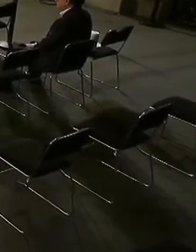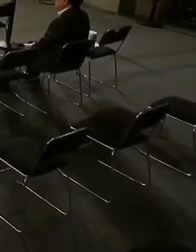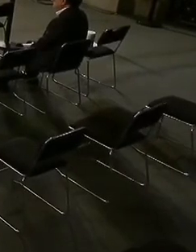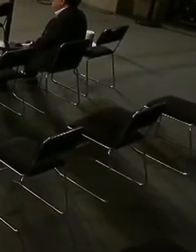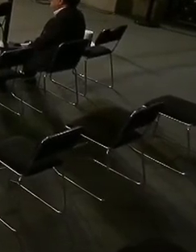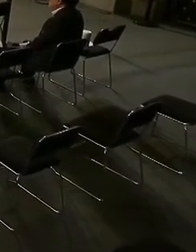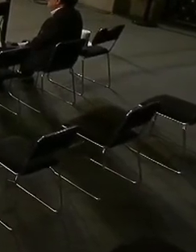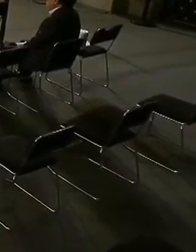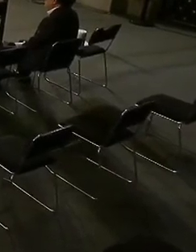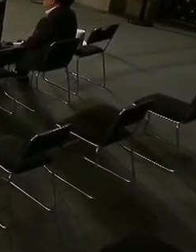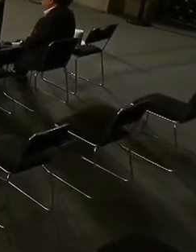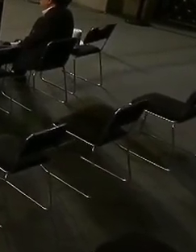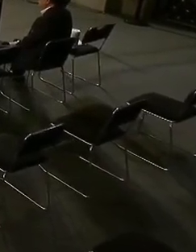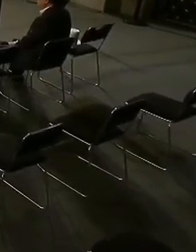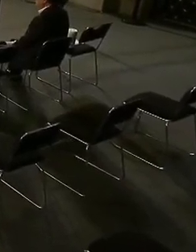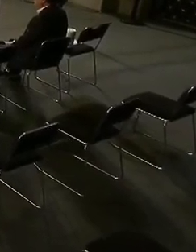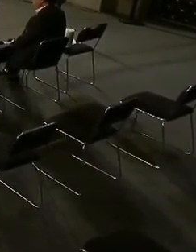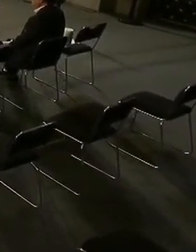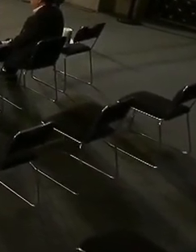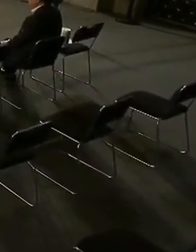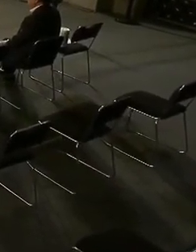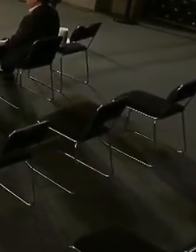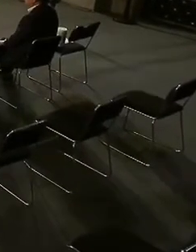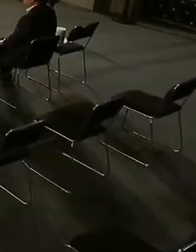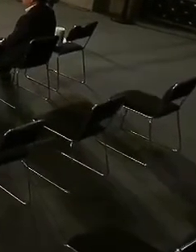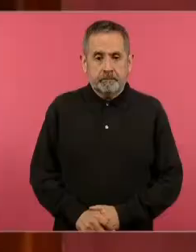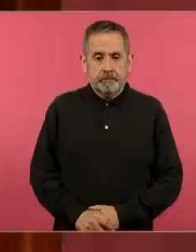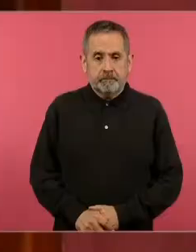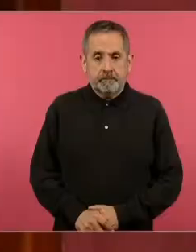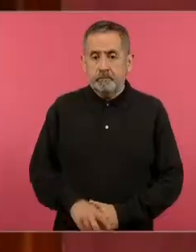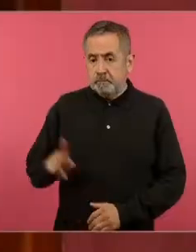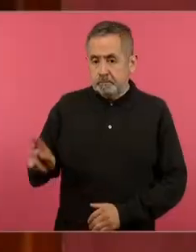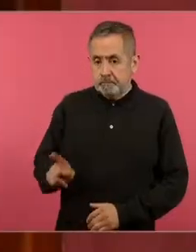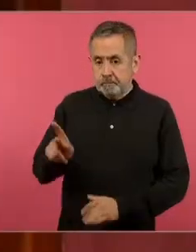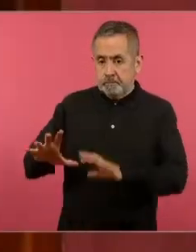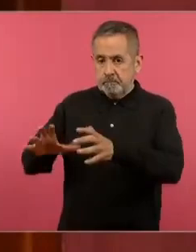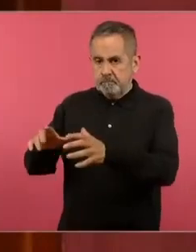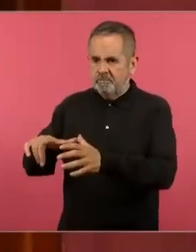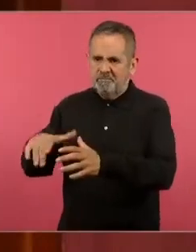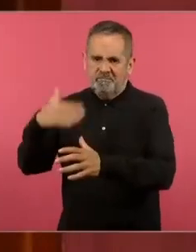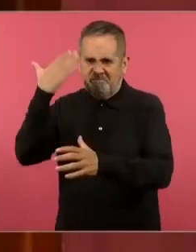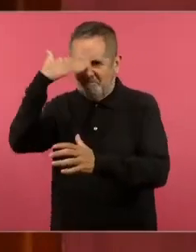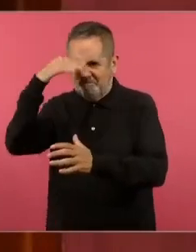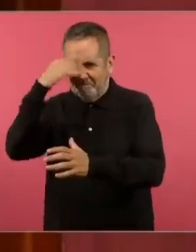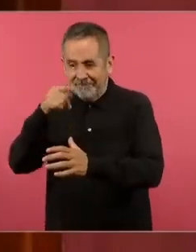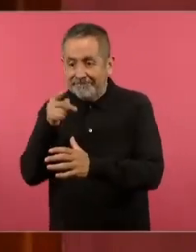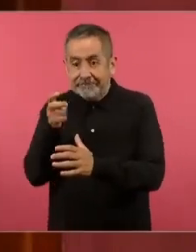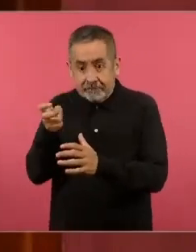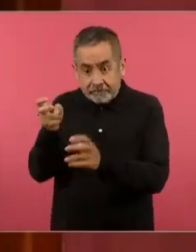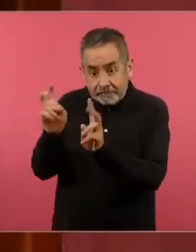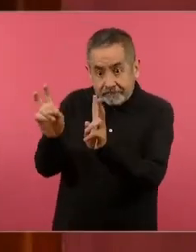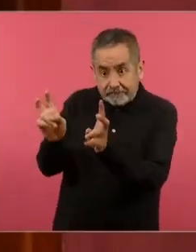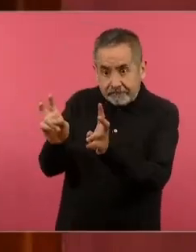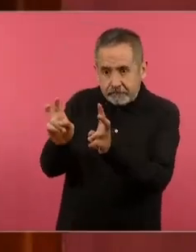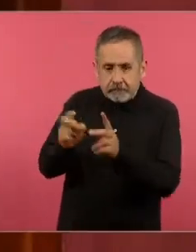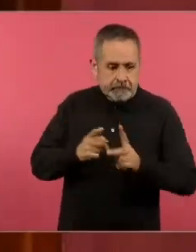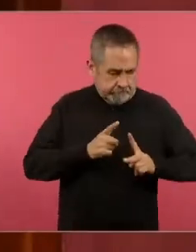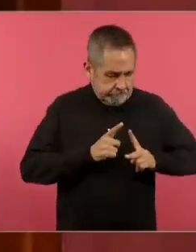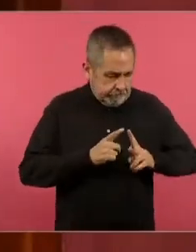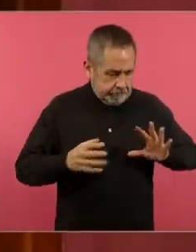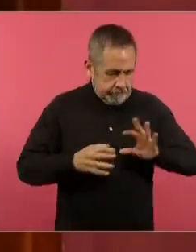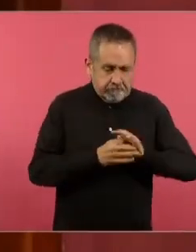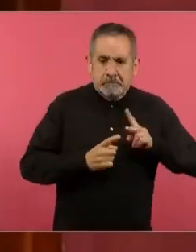tan importantes en los pueblos originarios para desarrollar el pensamiento matemático a partir del bordado del